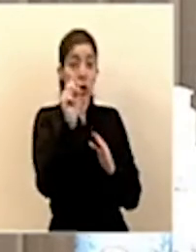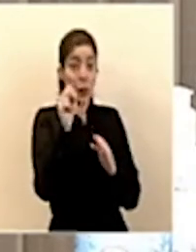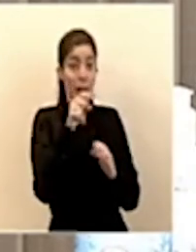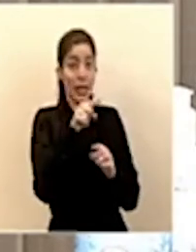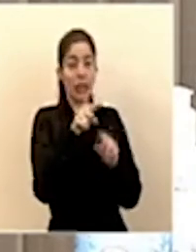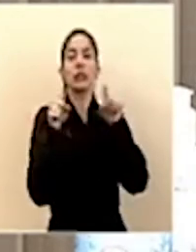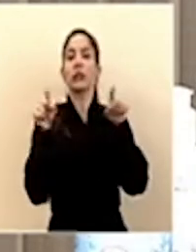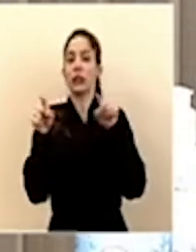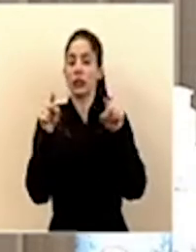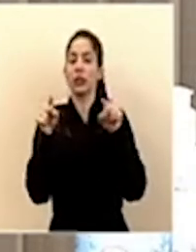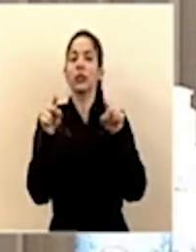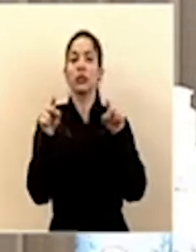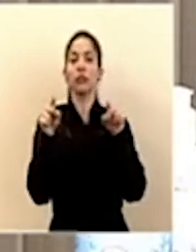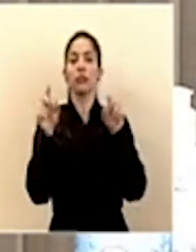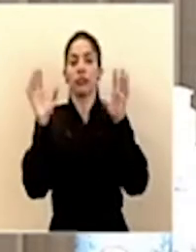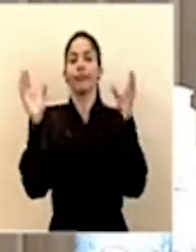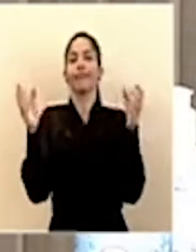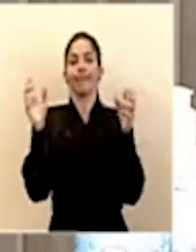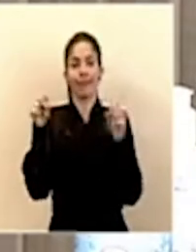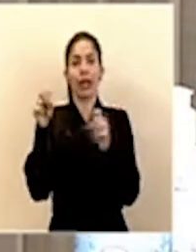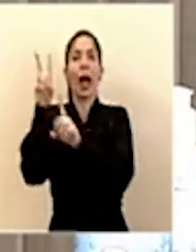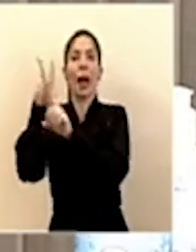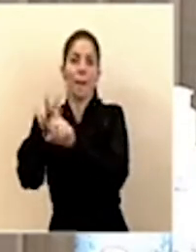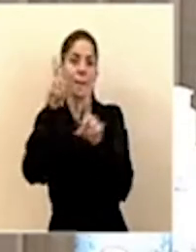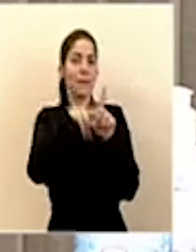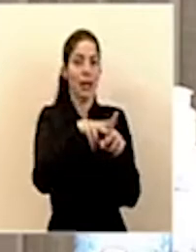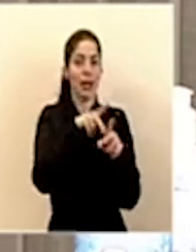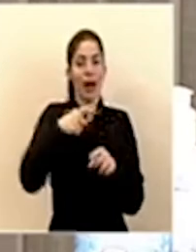sujetas a este aporte solidario